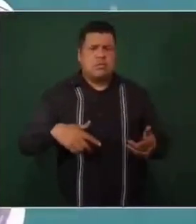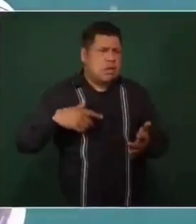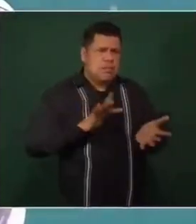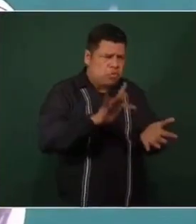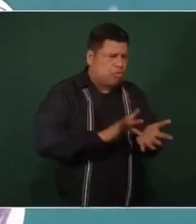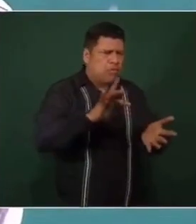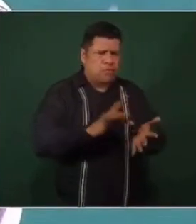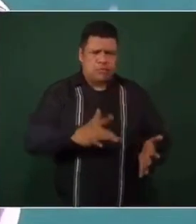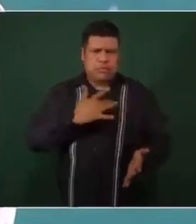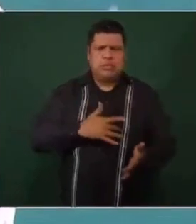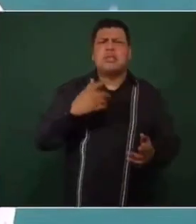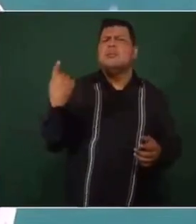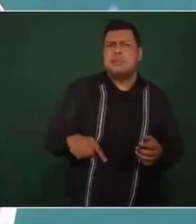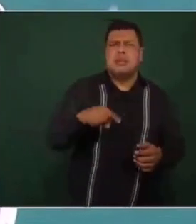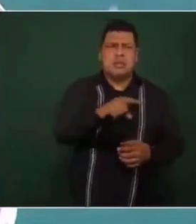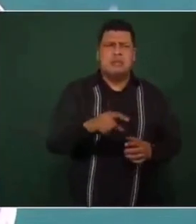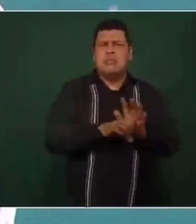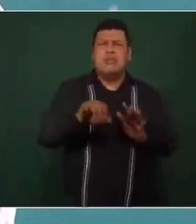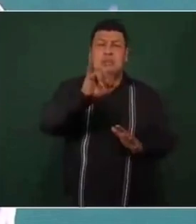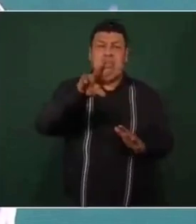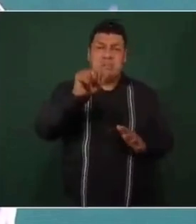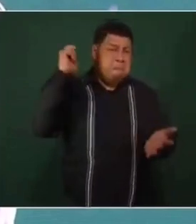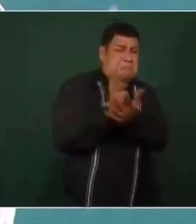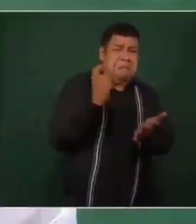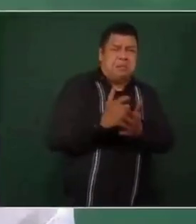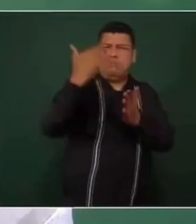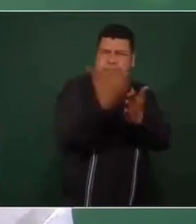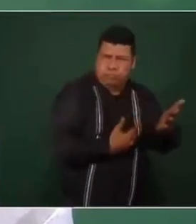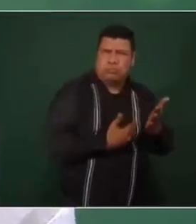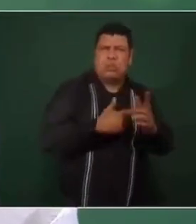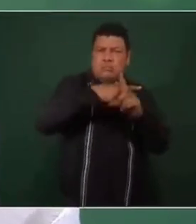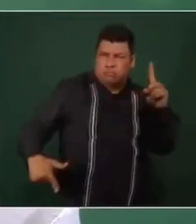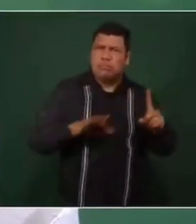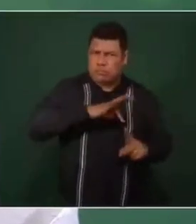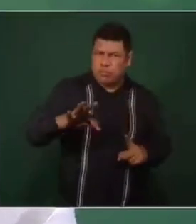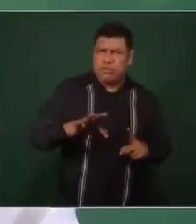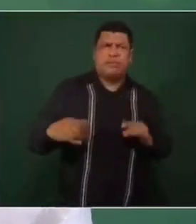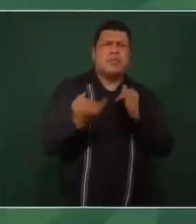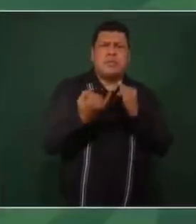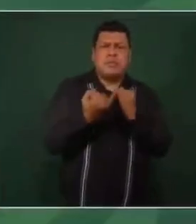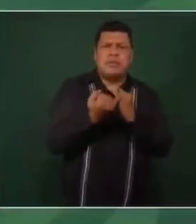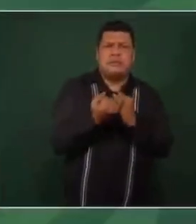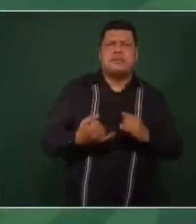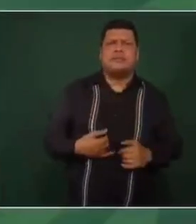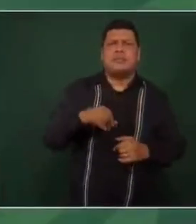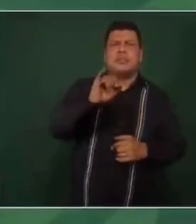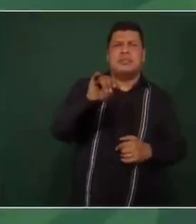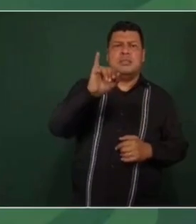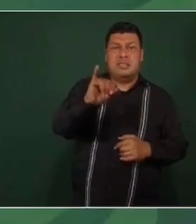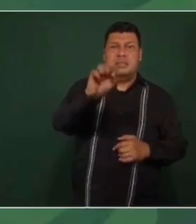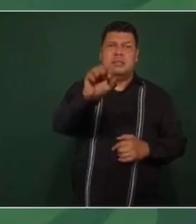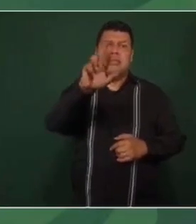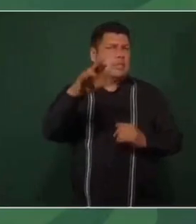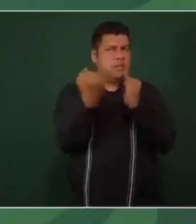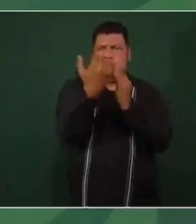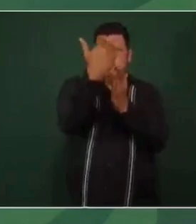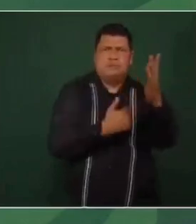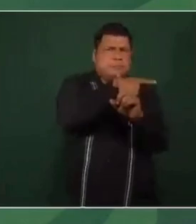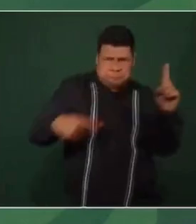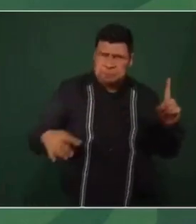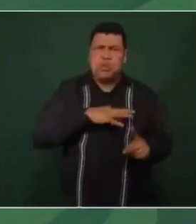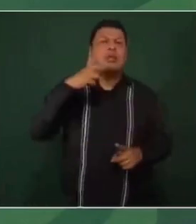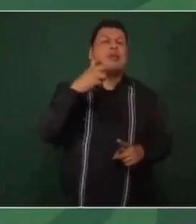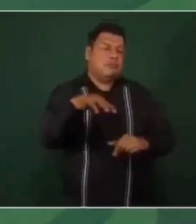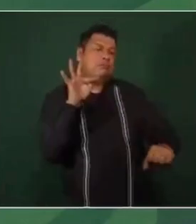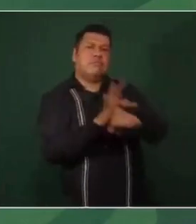que se reduzca el pago del IVA a la mitad, se va a reducir el pago del impuesto sobre la renta a la mitad, se van